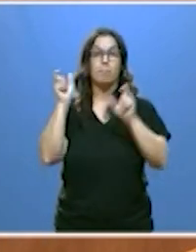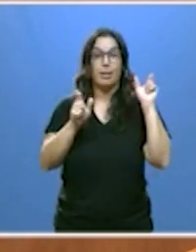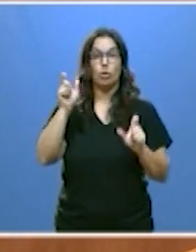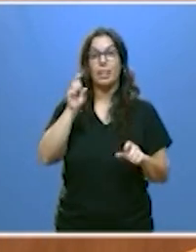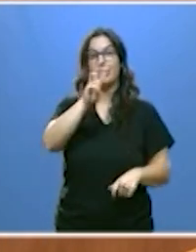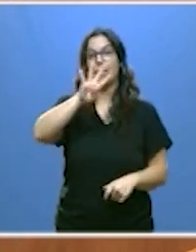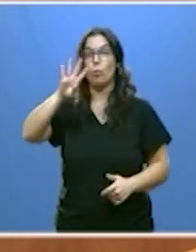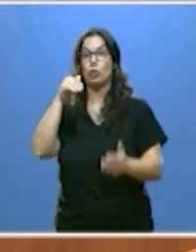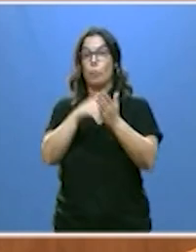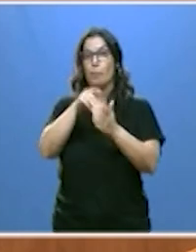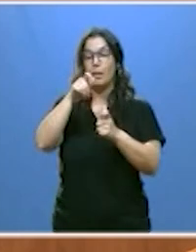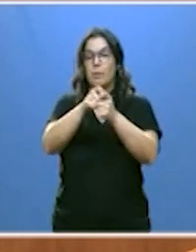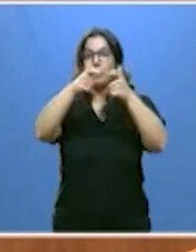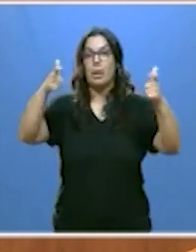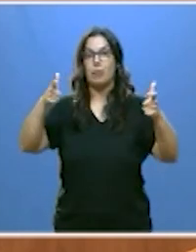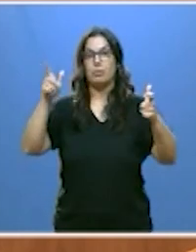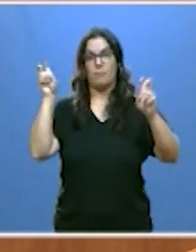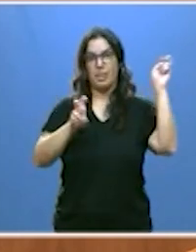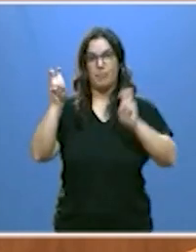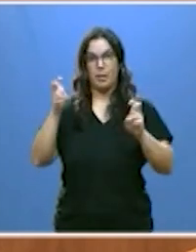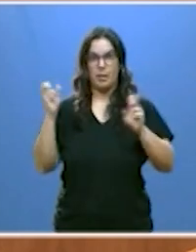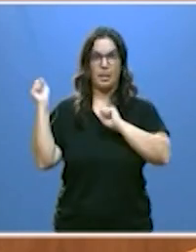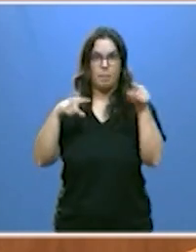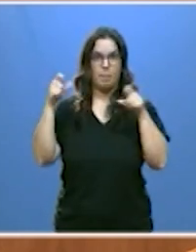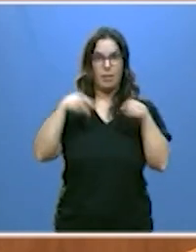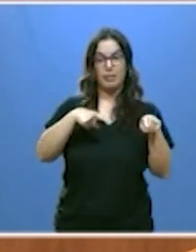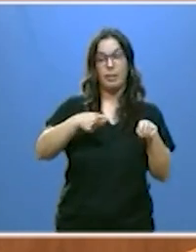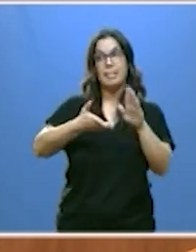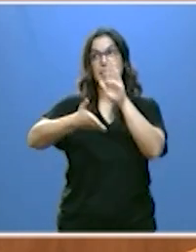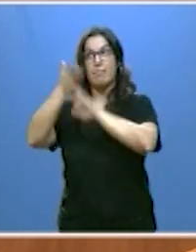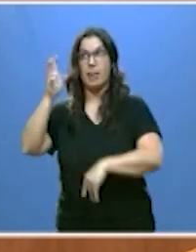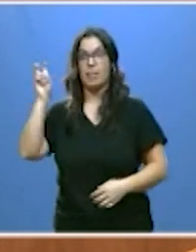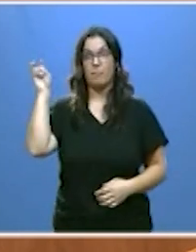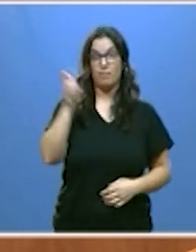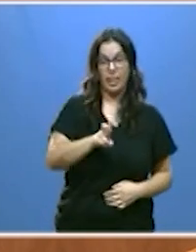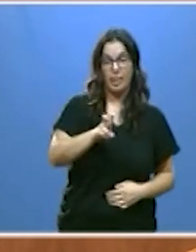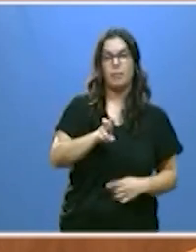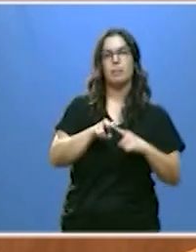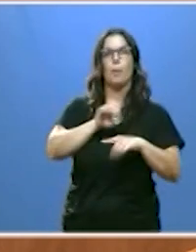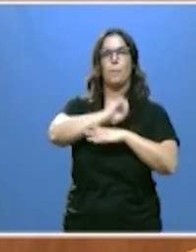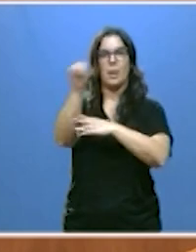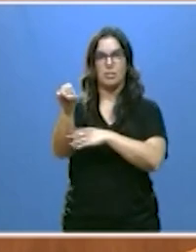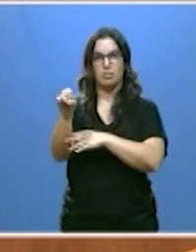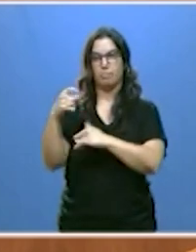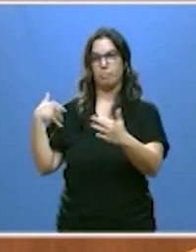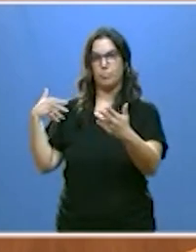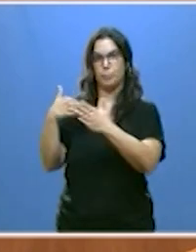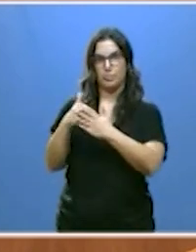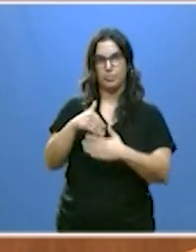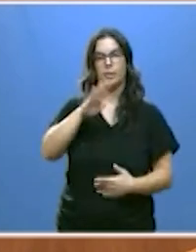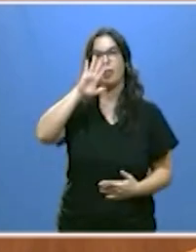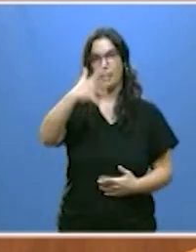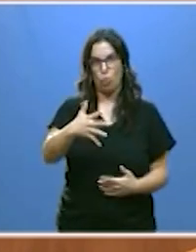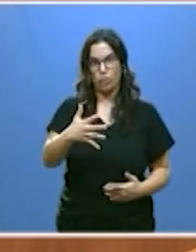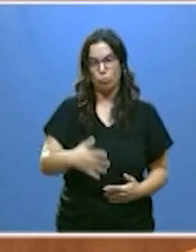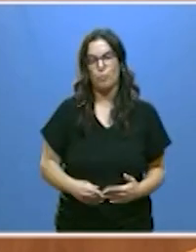34.000 personas por movimientos migratorios en los últimos cinco años es decir viene más gente de la